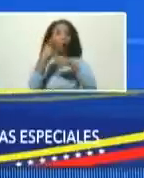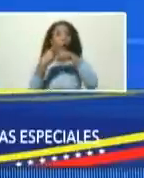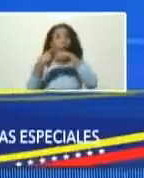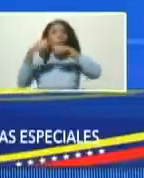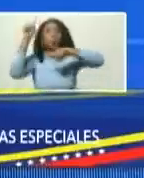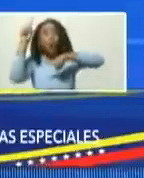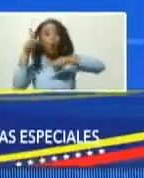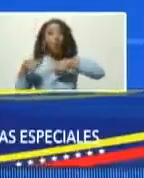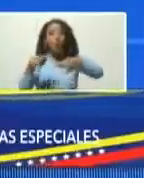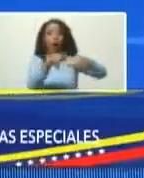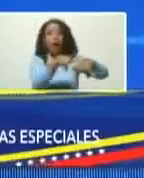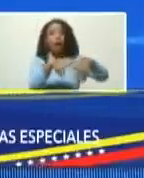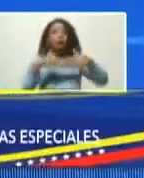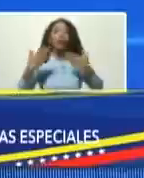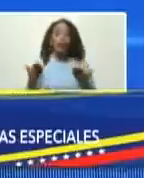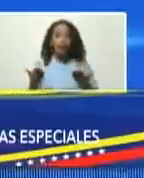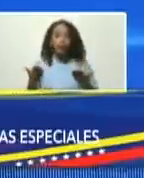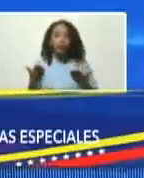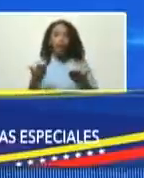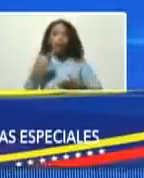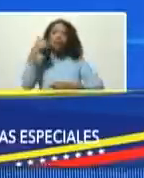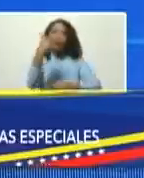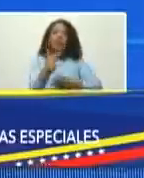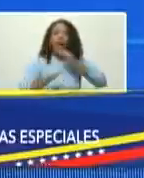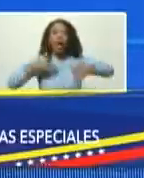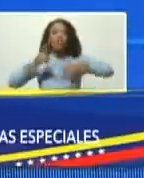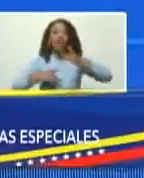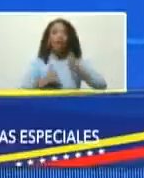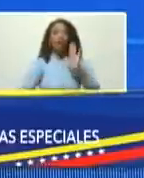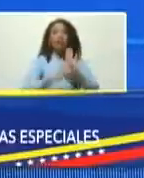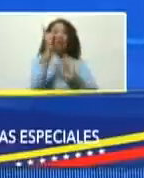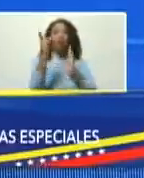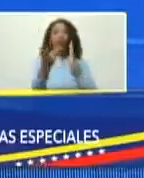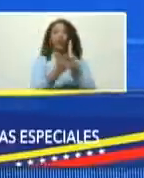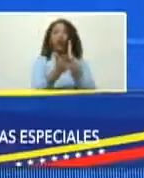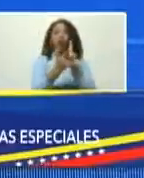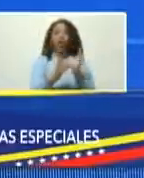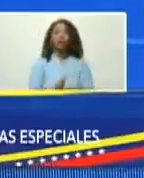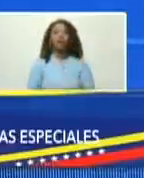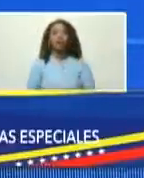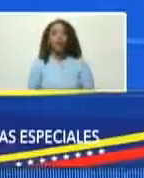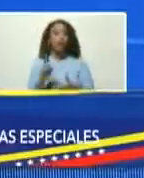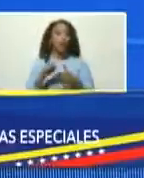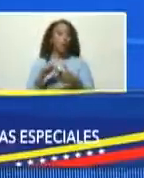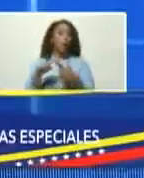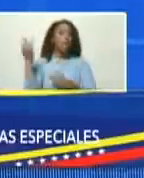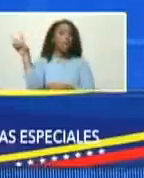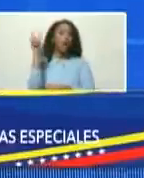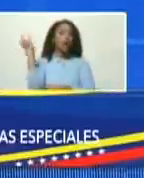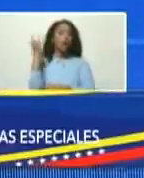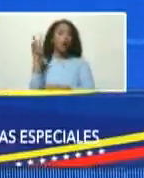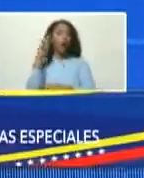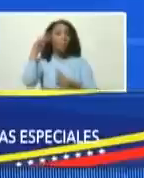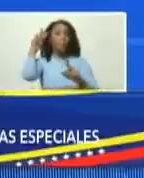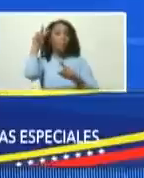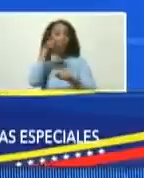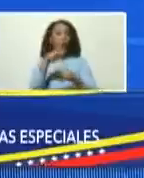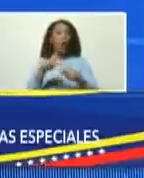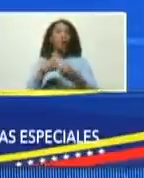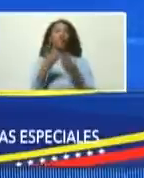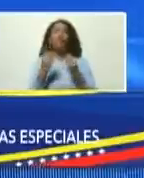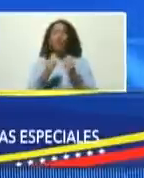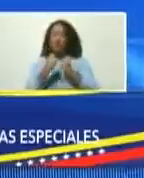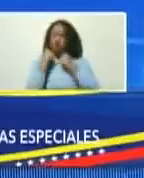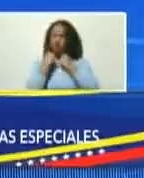que expresan alto desarrollo tecnológico. Entonces, Venezuela se proyecta con mucha fuerza